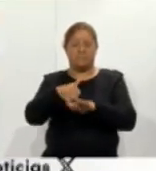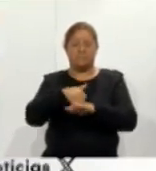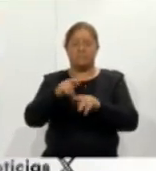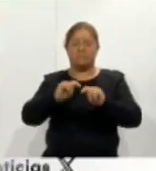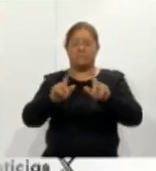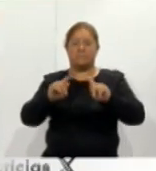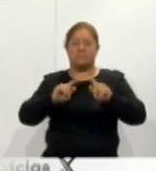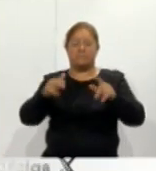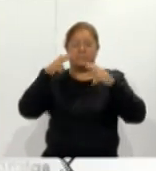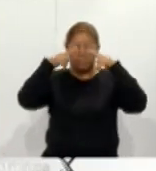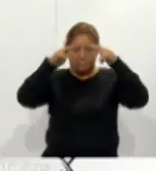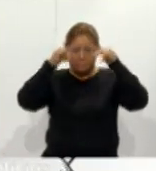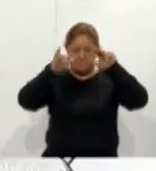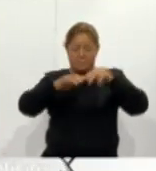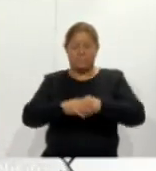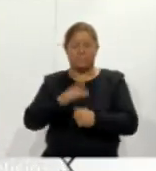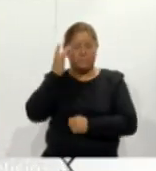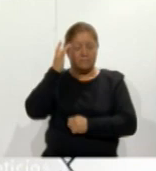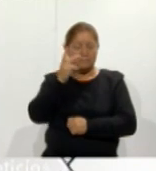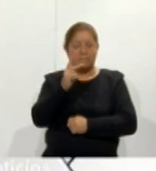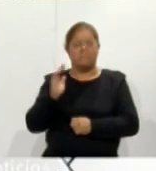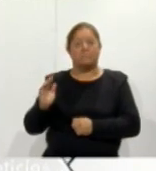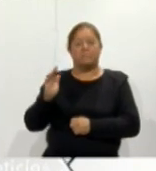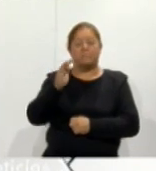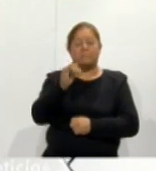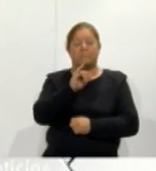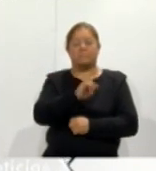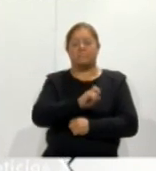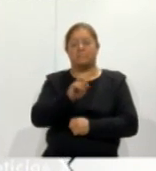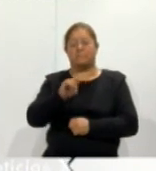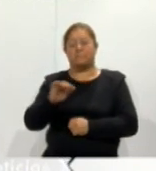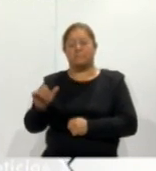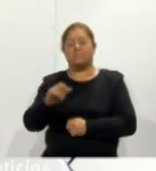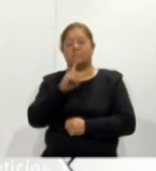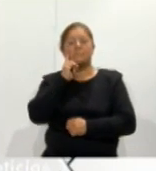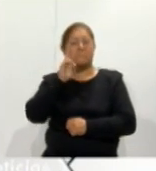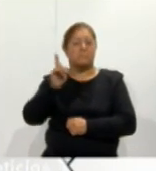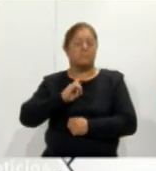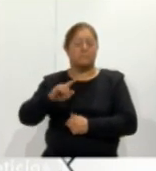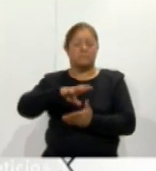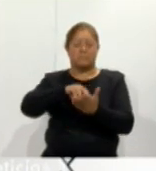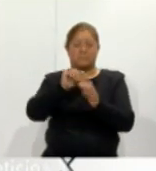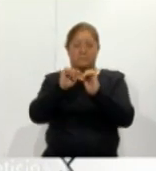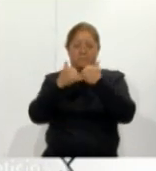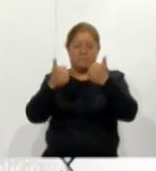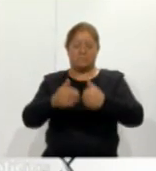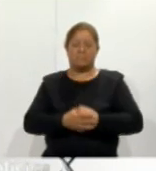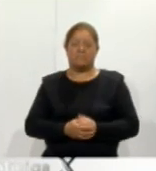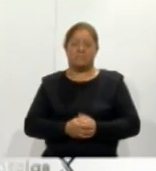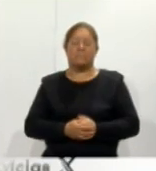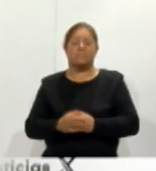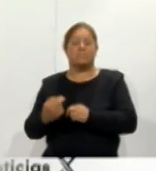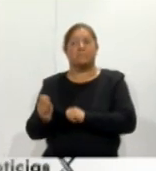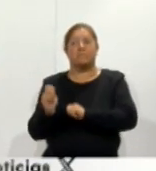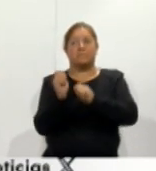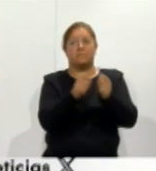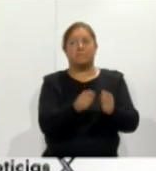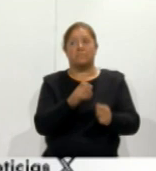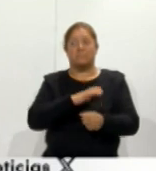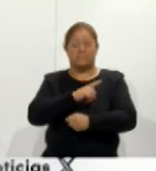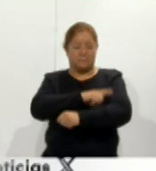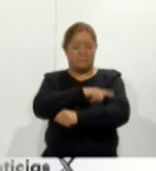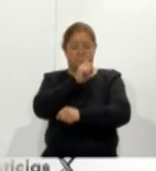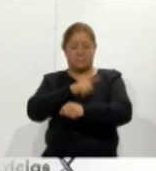Tlaxcala, Huamantla, San Pablo del Monte, Iztacuistla, Zacatelco y Calpulalpan recibieron arcos lectores